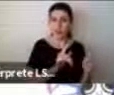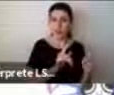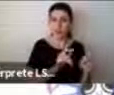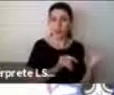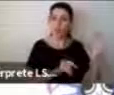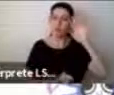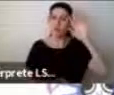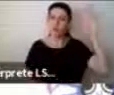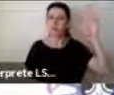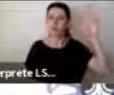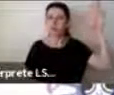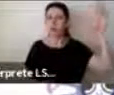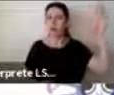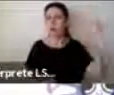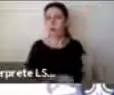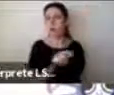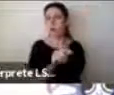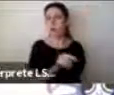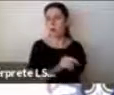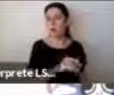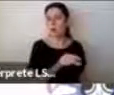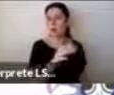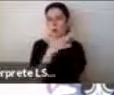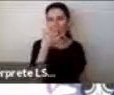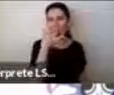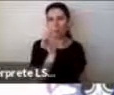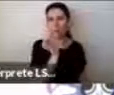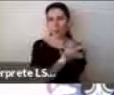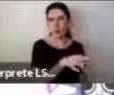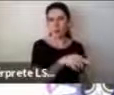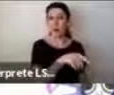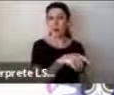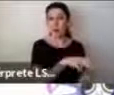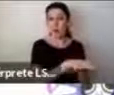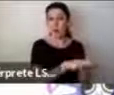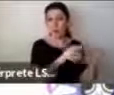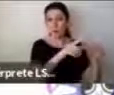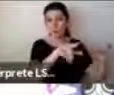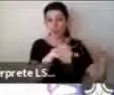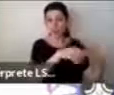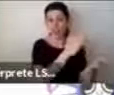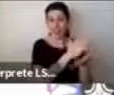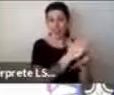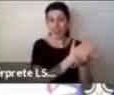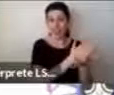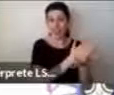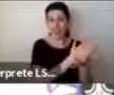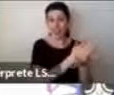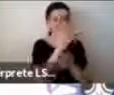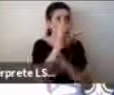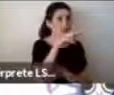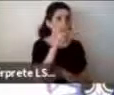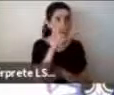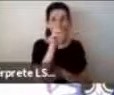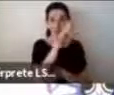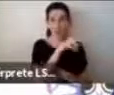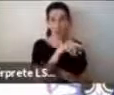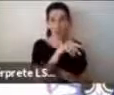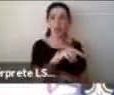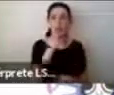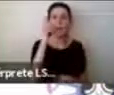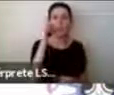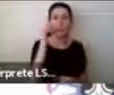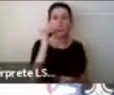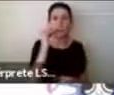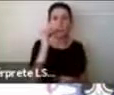comunes dentro de las salas de clase, como es el déficit atencional, de que es pensar que los niños con déficit atencional son como torbellinos, y